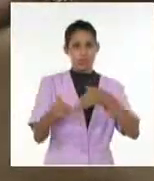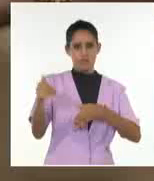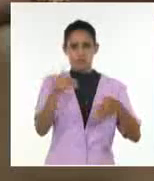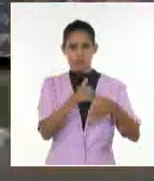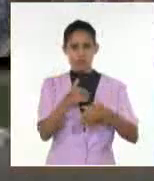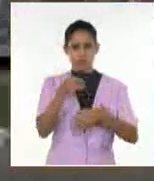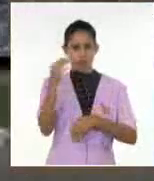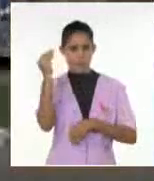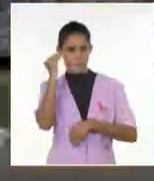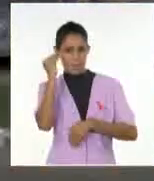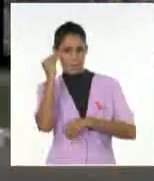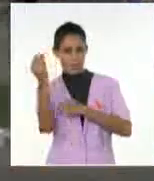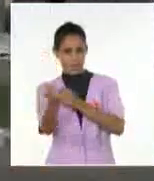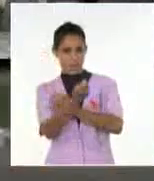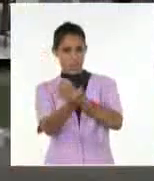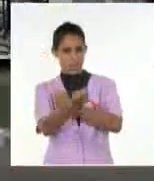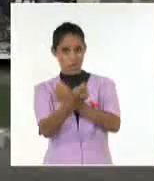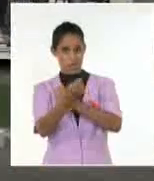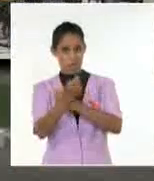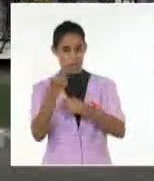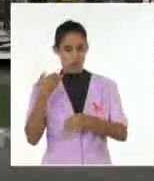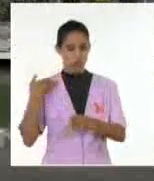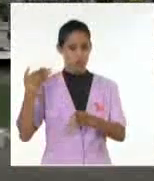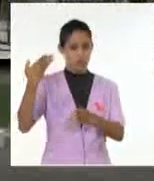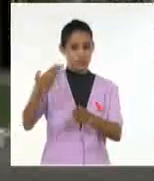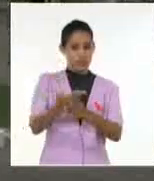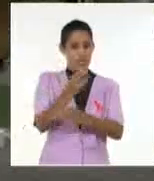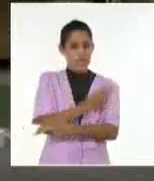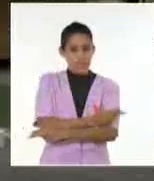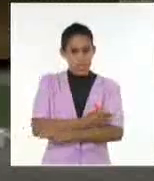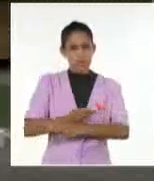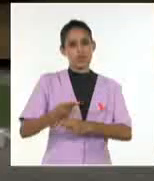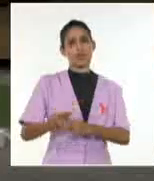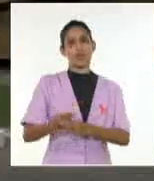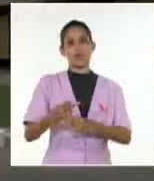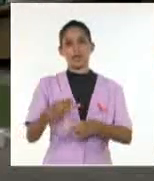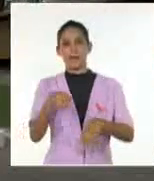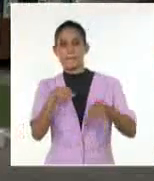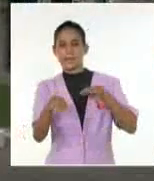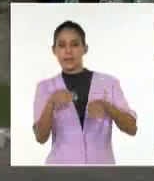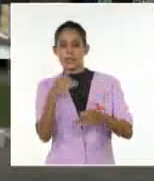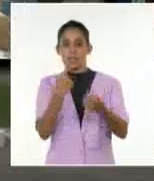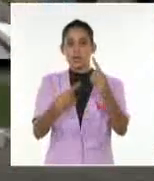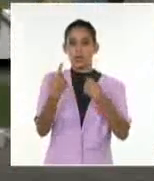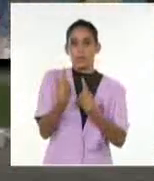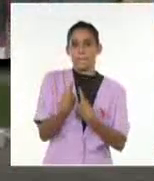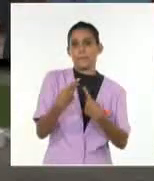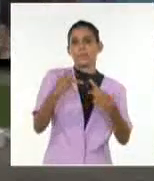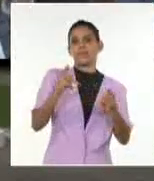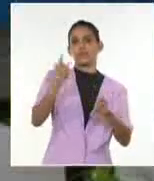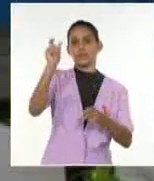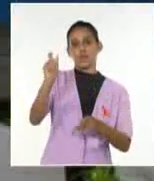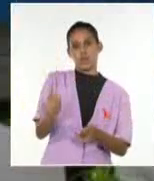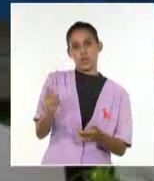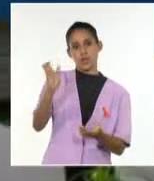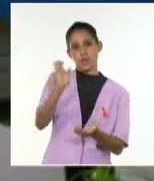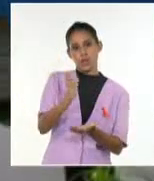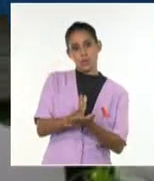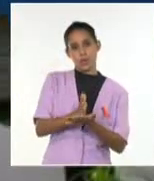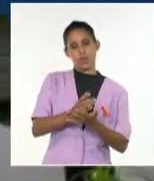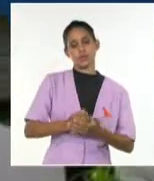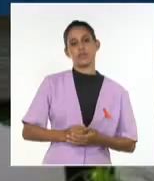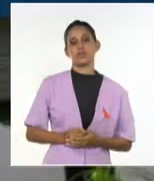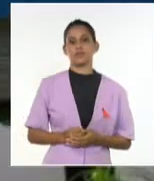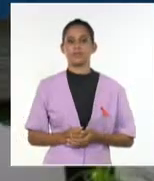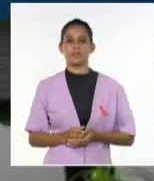excelencia que sigue siendo historia, presente y futuro en la formación de los profesionales de la educación. Yusilin Suárez